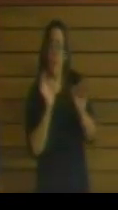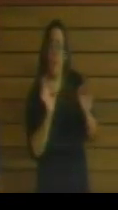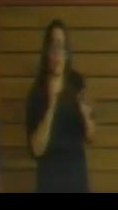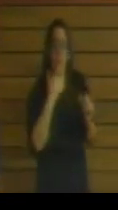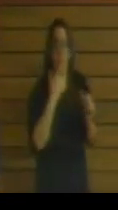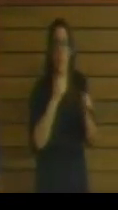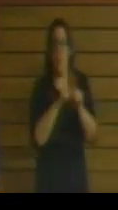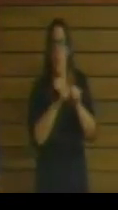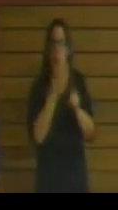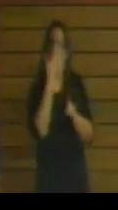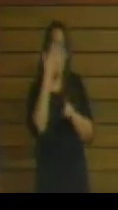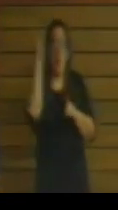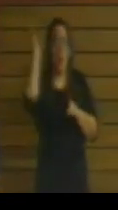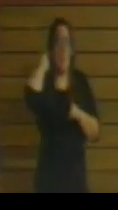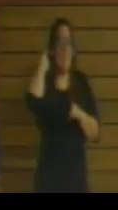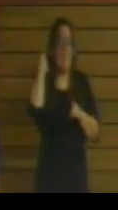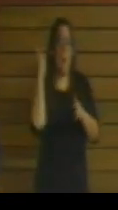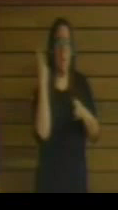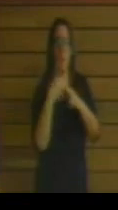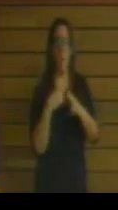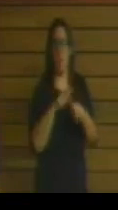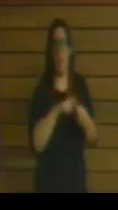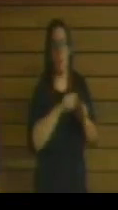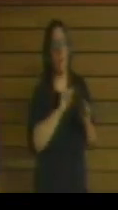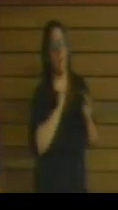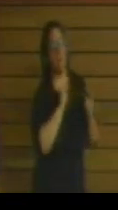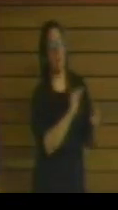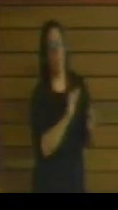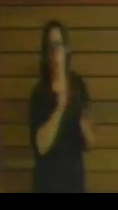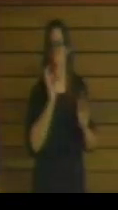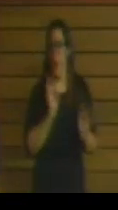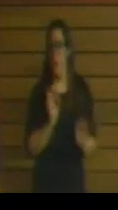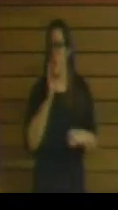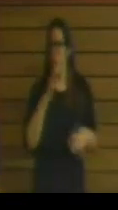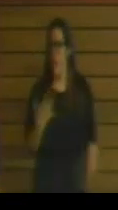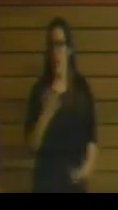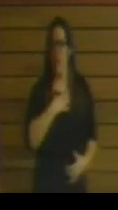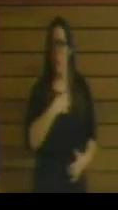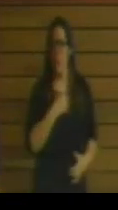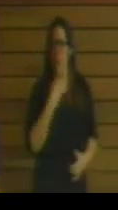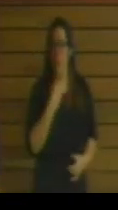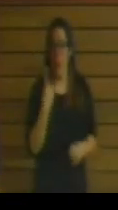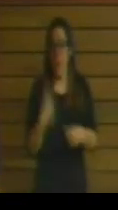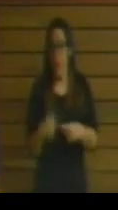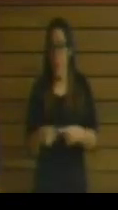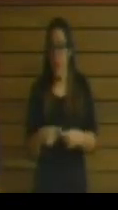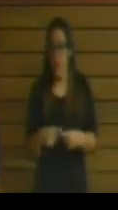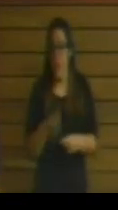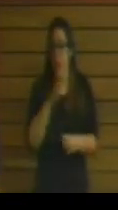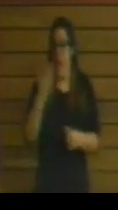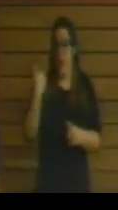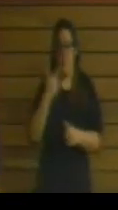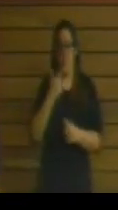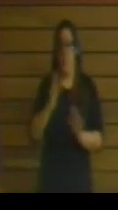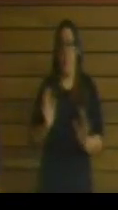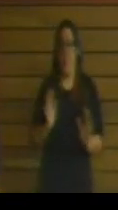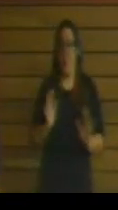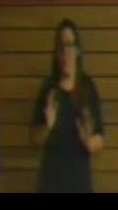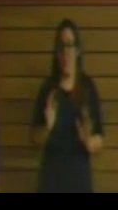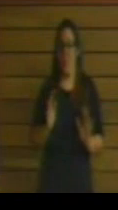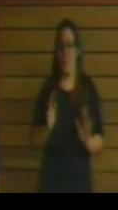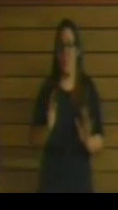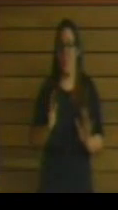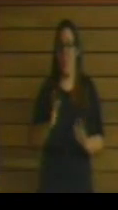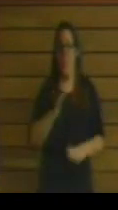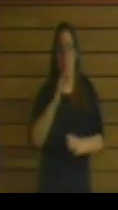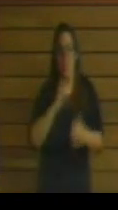hipocresía política que les vuelve a caracterizar, no digan ahora lo que antes no decían. El planteamiento es el que hay que